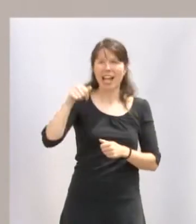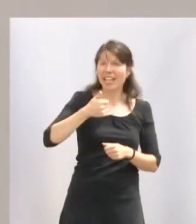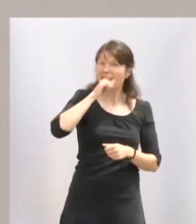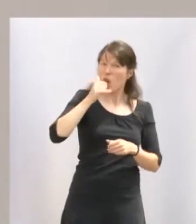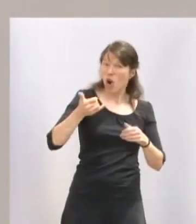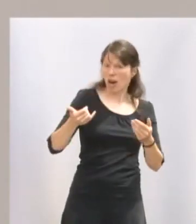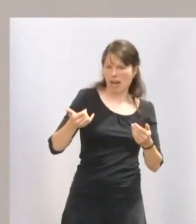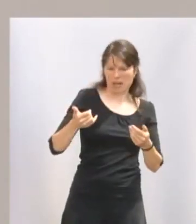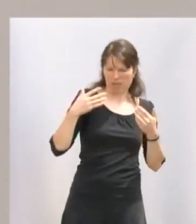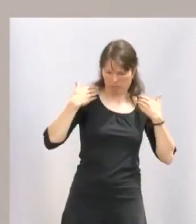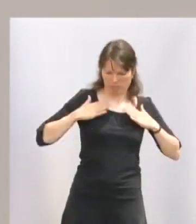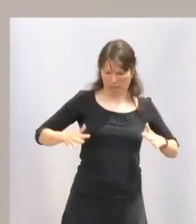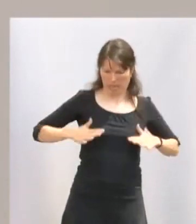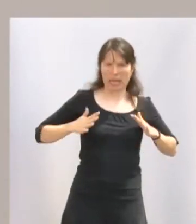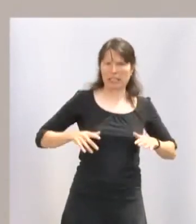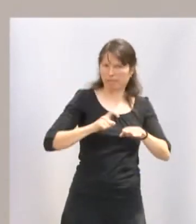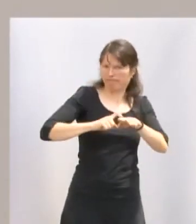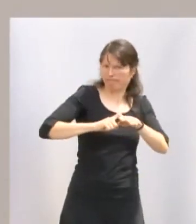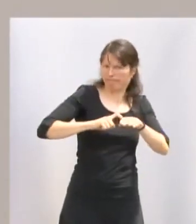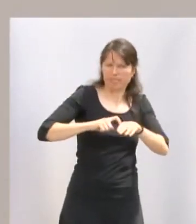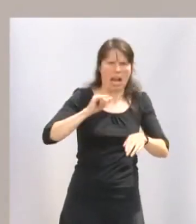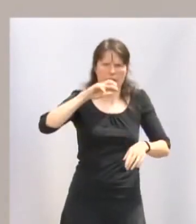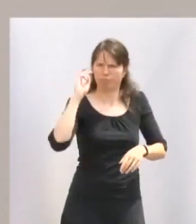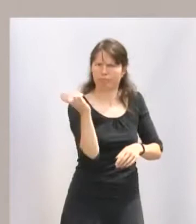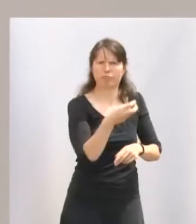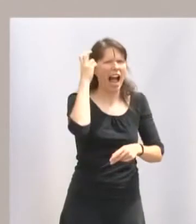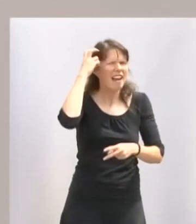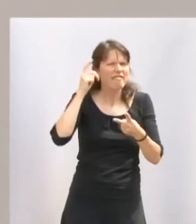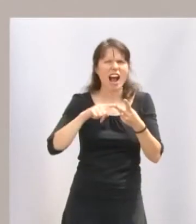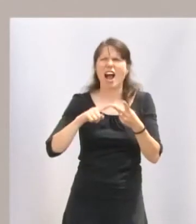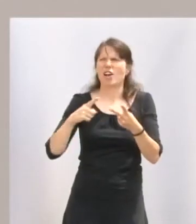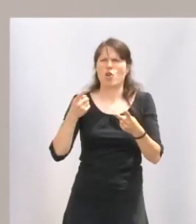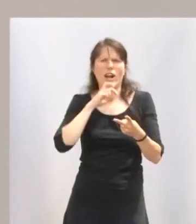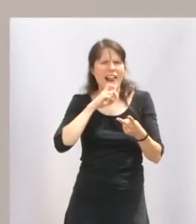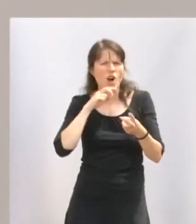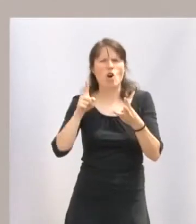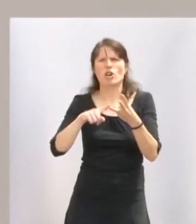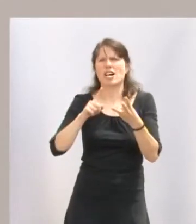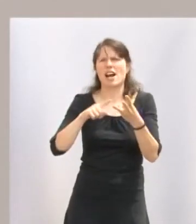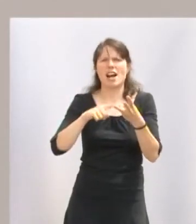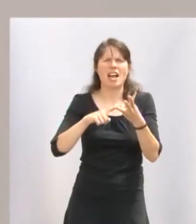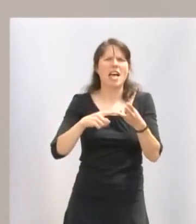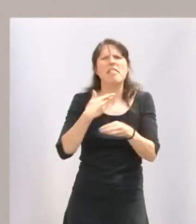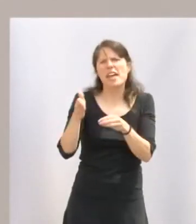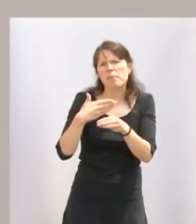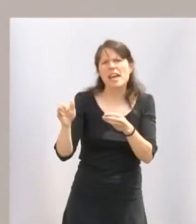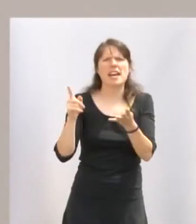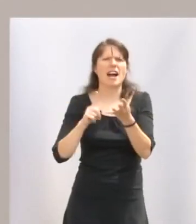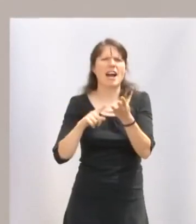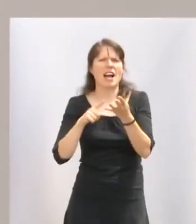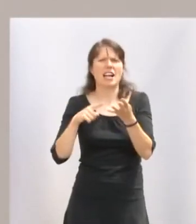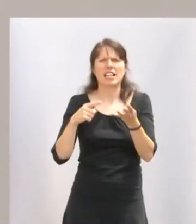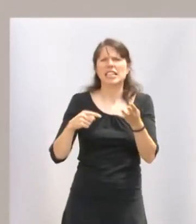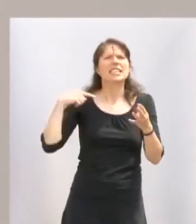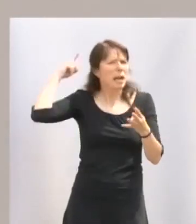regionales y que el grupo ha recuperado los de Alfaro, Calahorra, Ezcaray, Cervera, Leiva, Mansilla de la Sierra, San